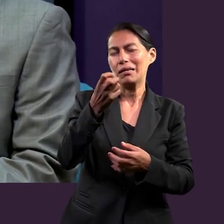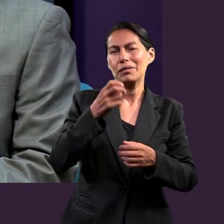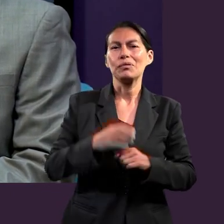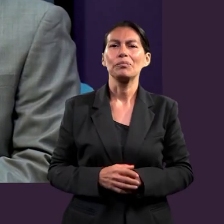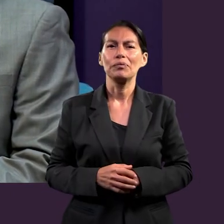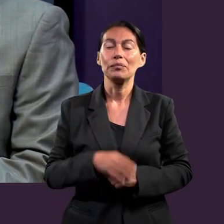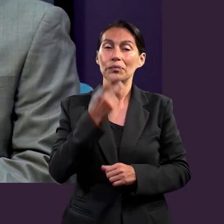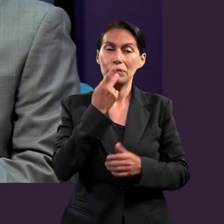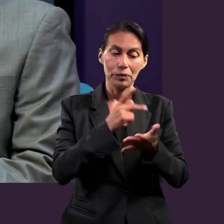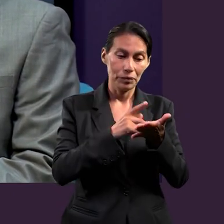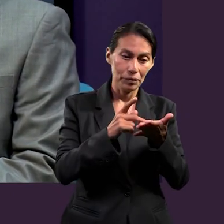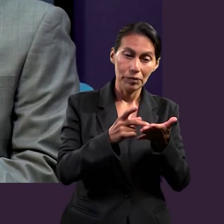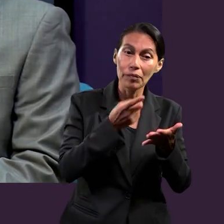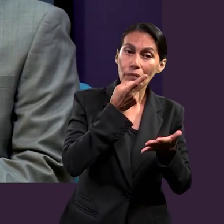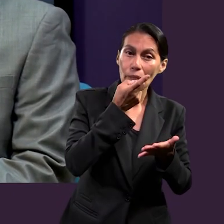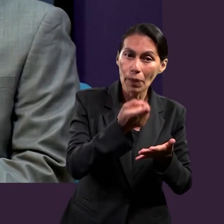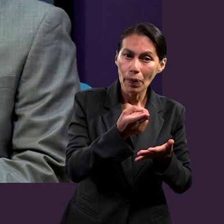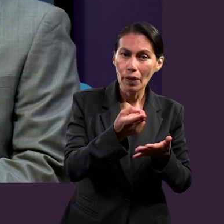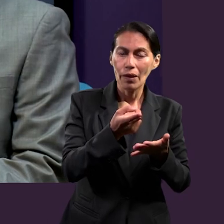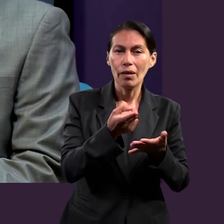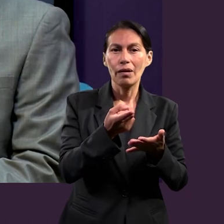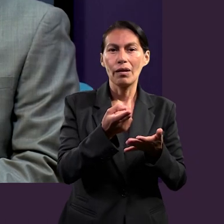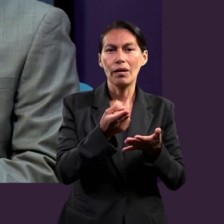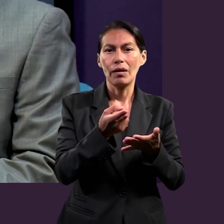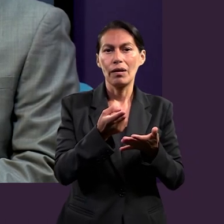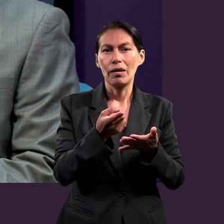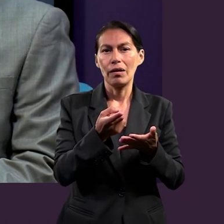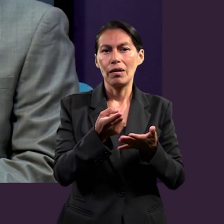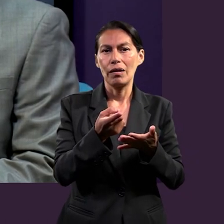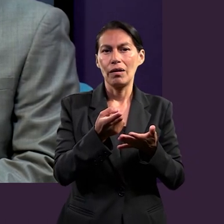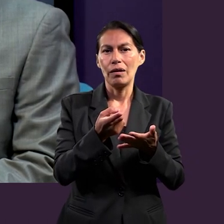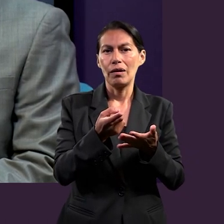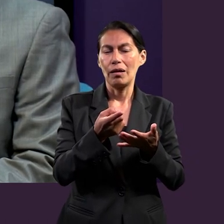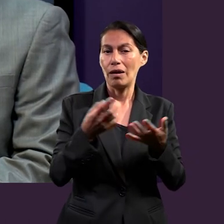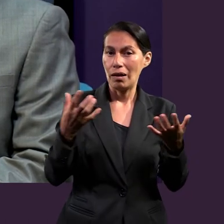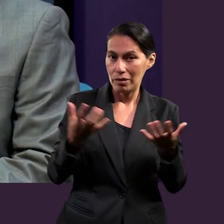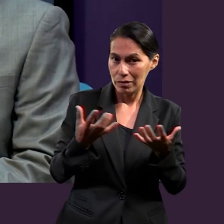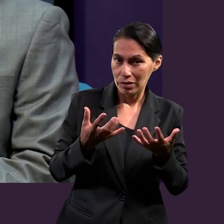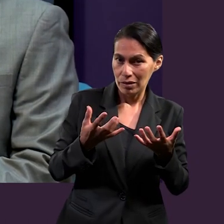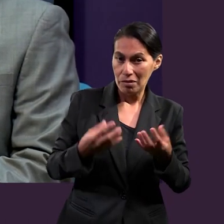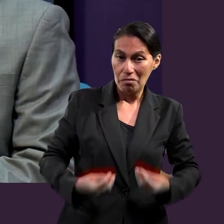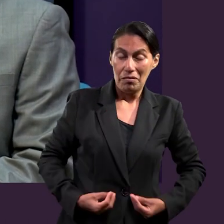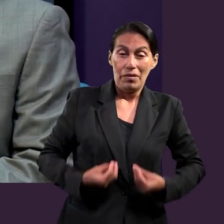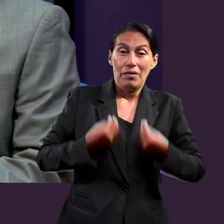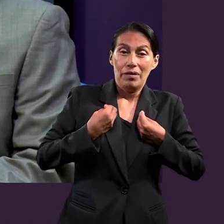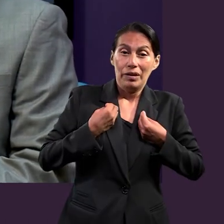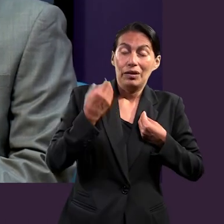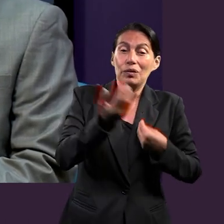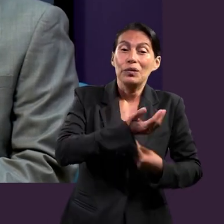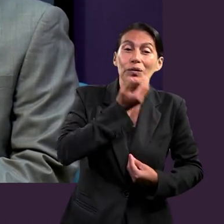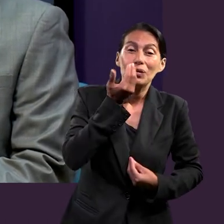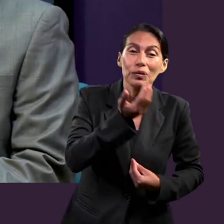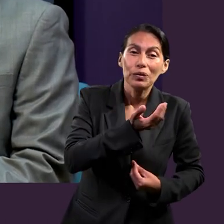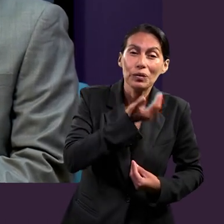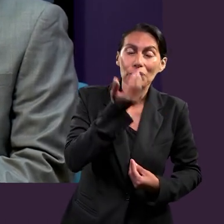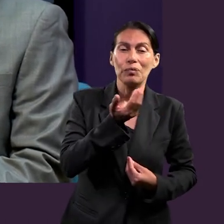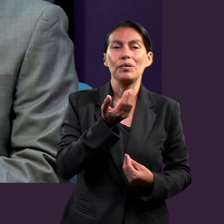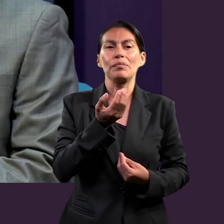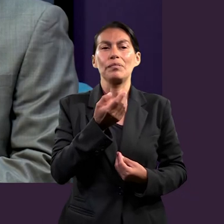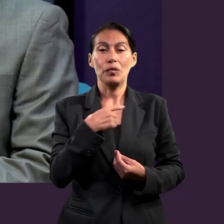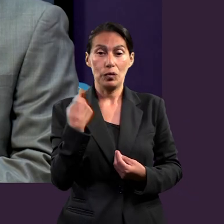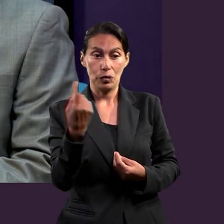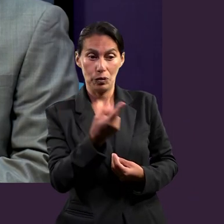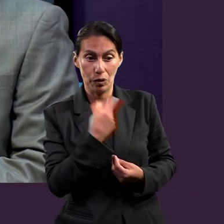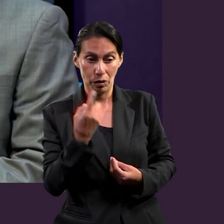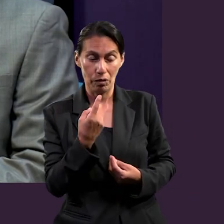Pablo utiliza la metáfora de andar como nuestra manera de vivir. Entonces, nos